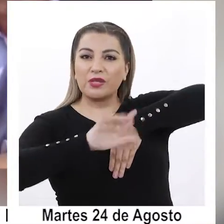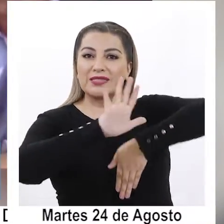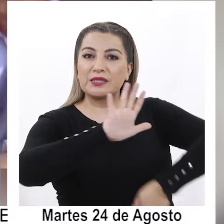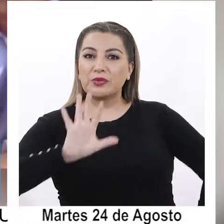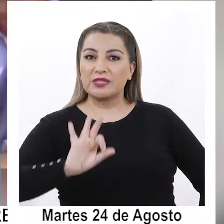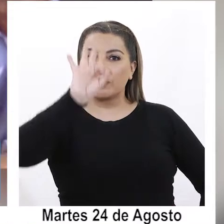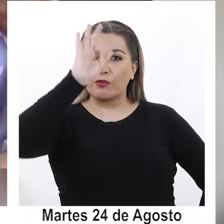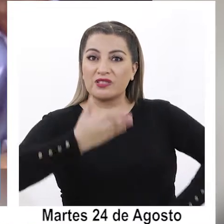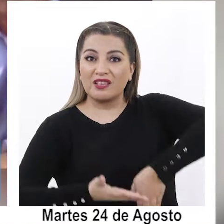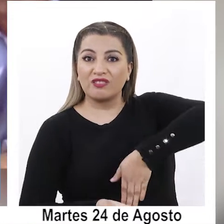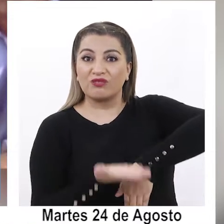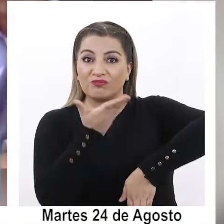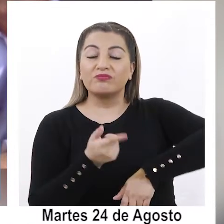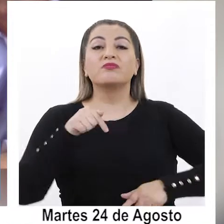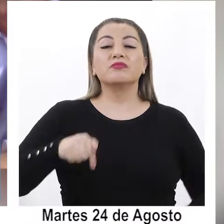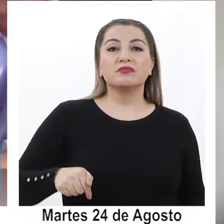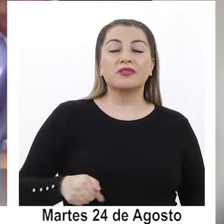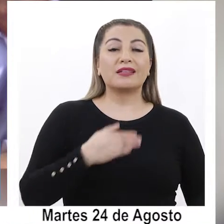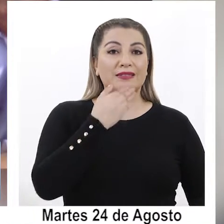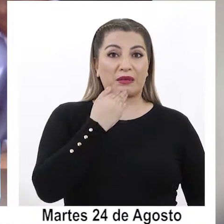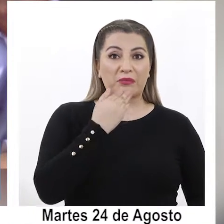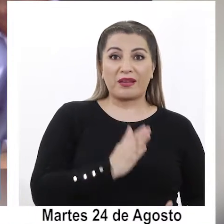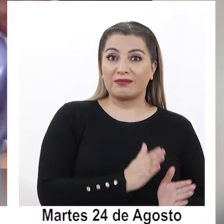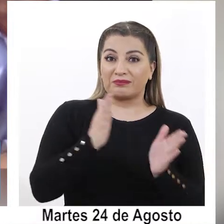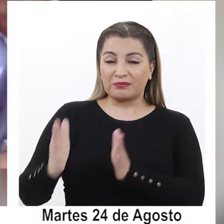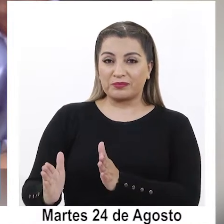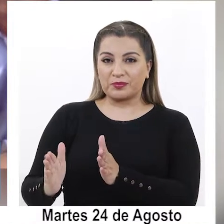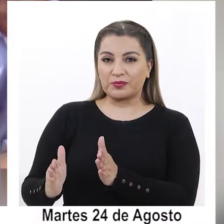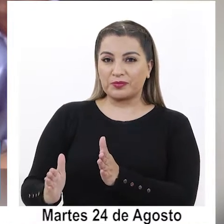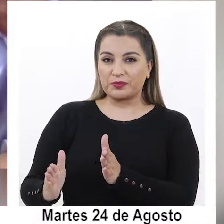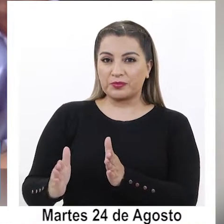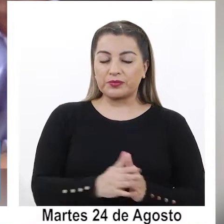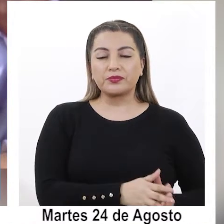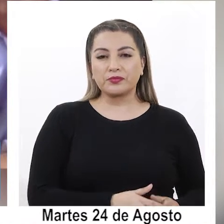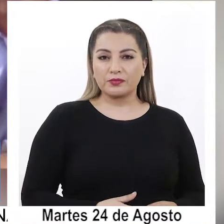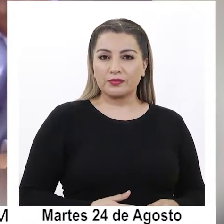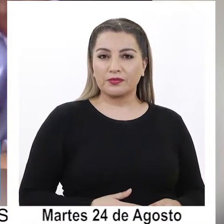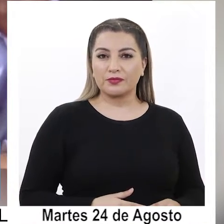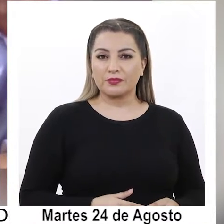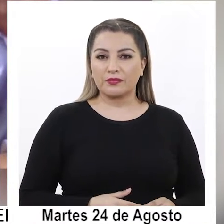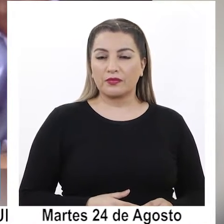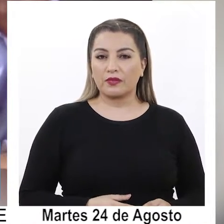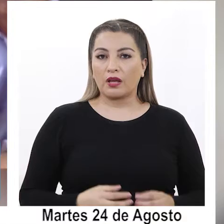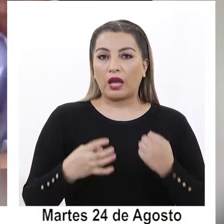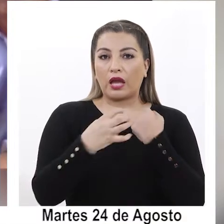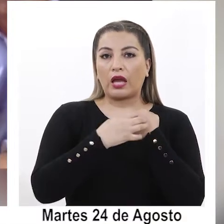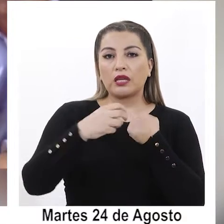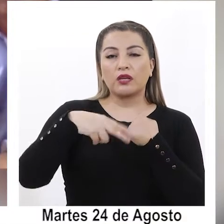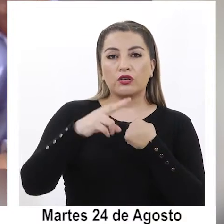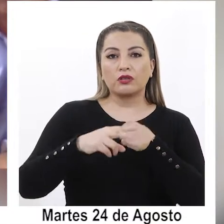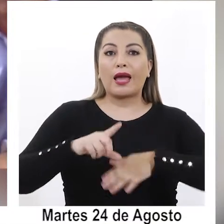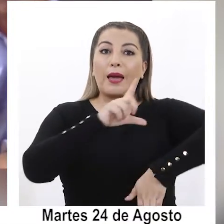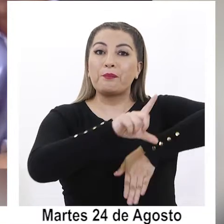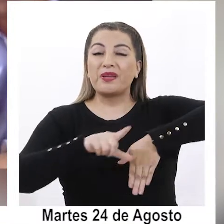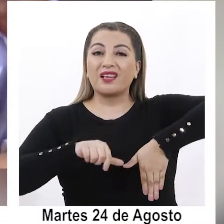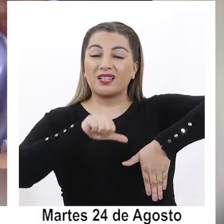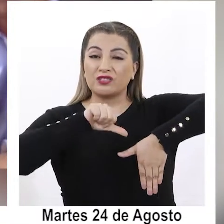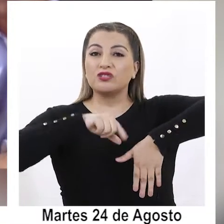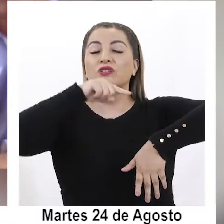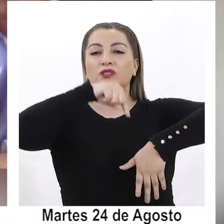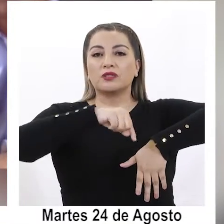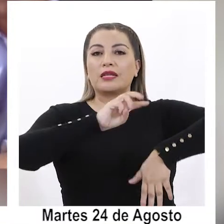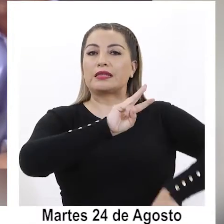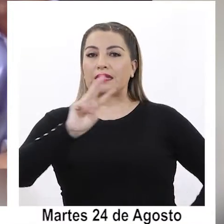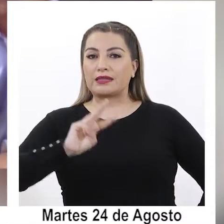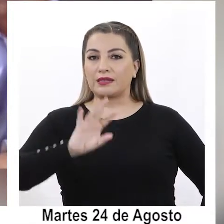55%. En contraposición a eso, en el norte, en América del Norte, solo aumentaría un